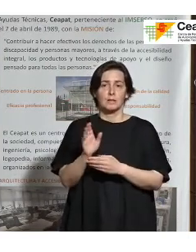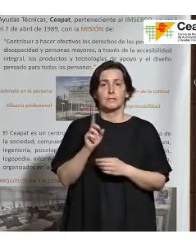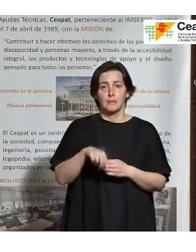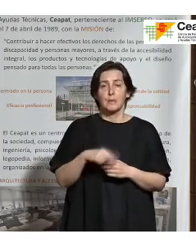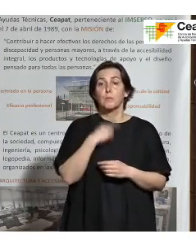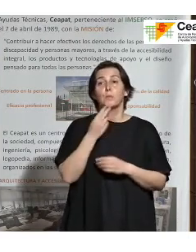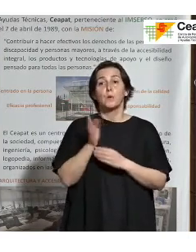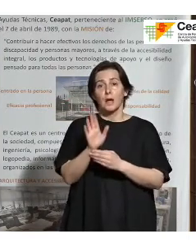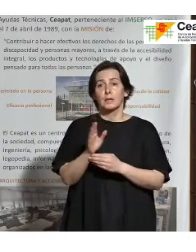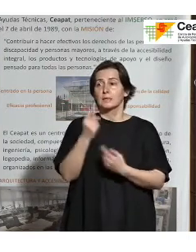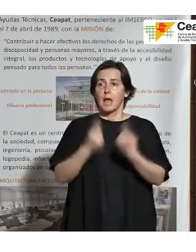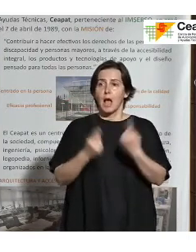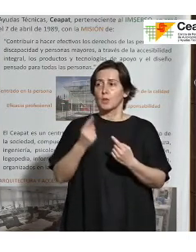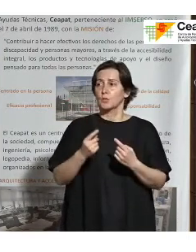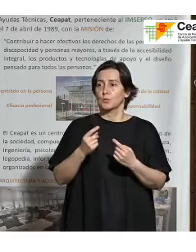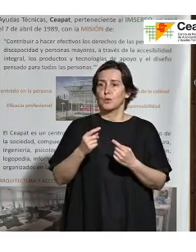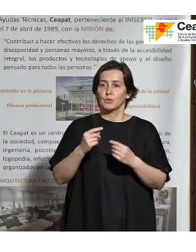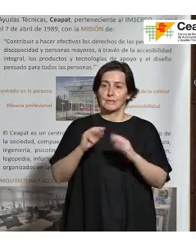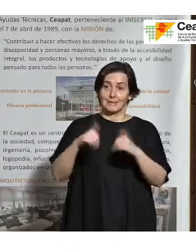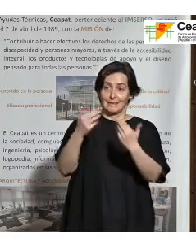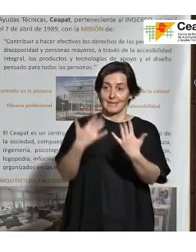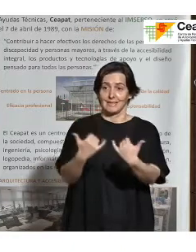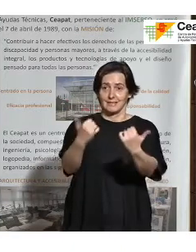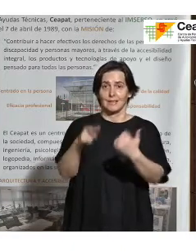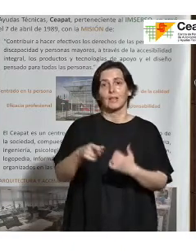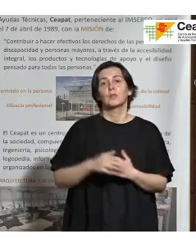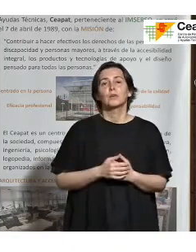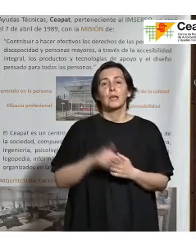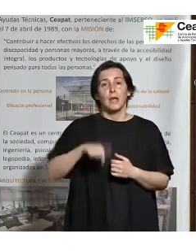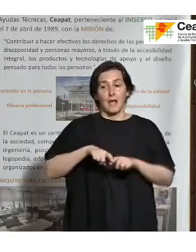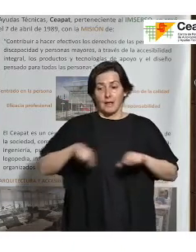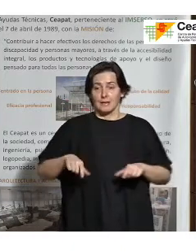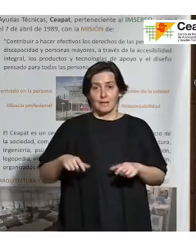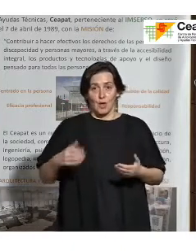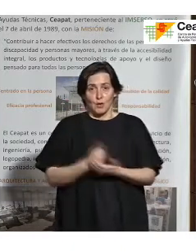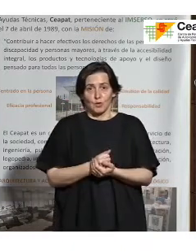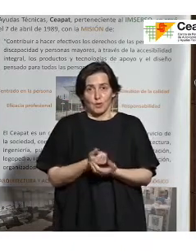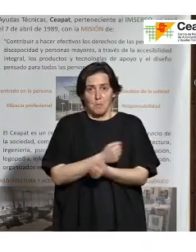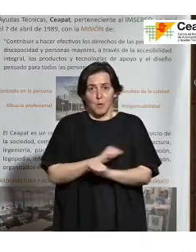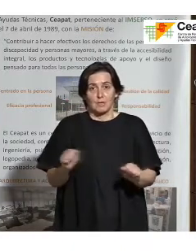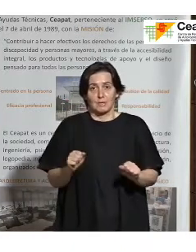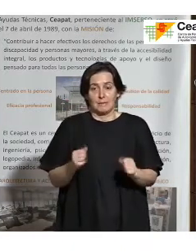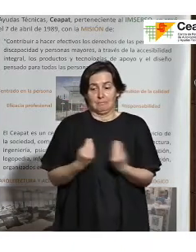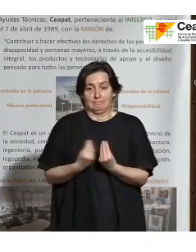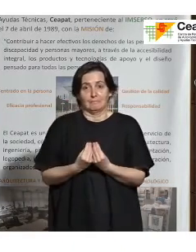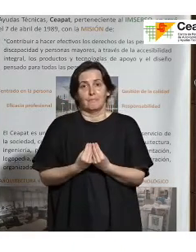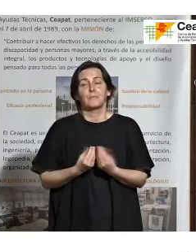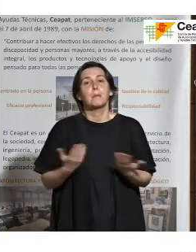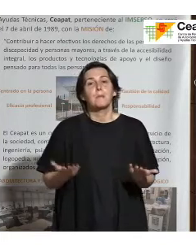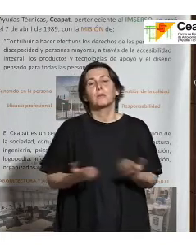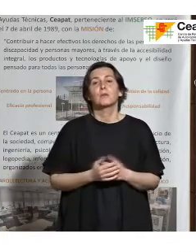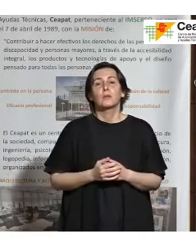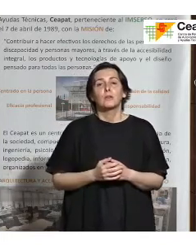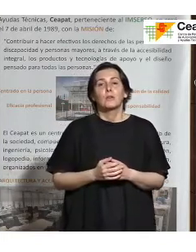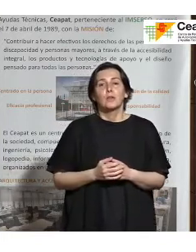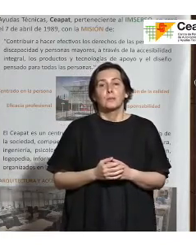los vocales están en ese otro lado. Y, bueno, no estamos aquí todos porque era imposible y no cabíamos. Pero, como va a